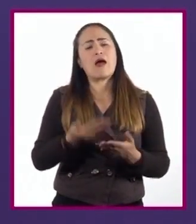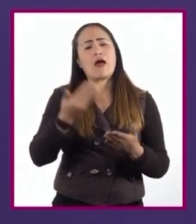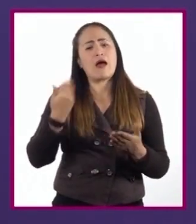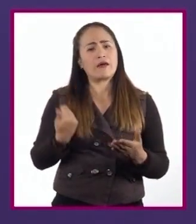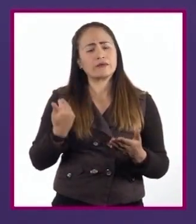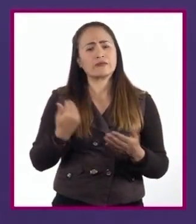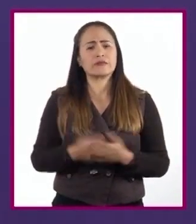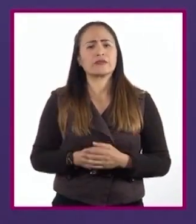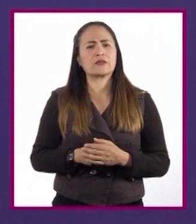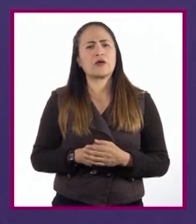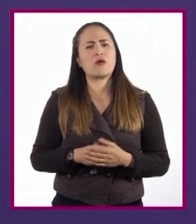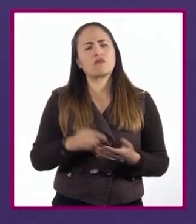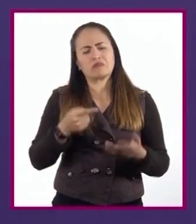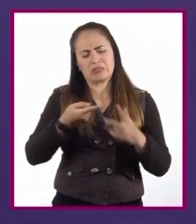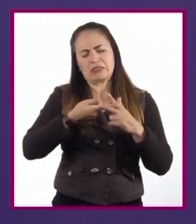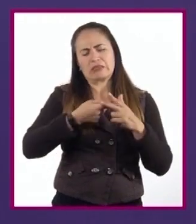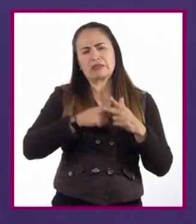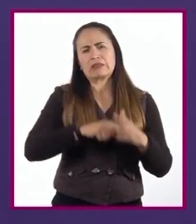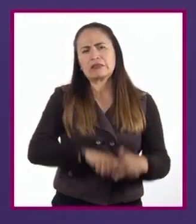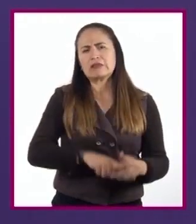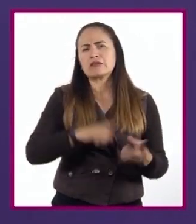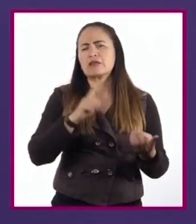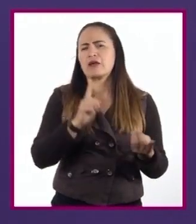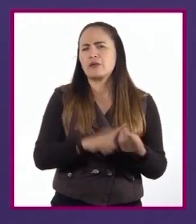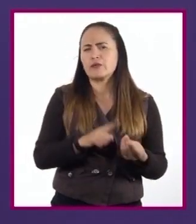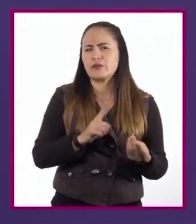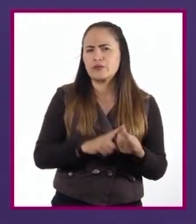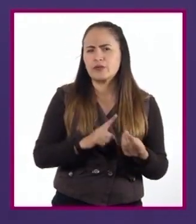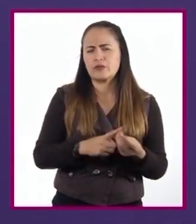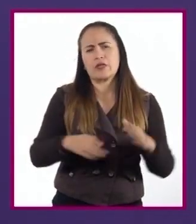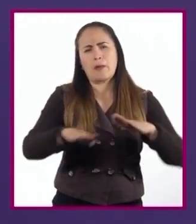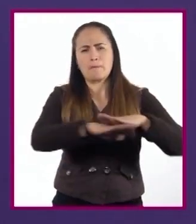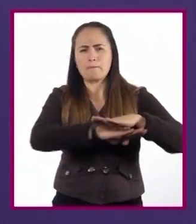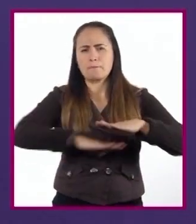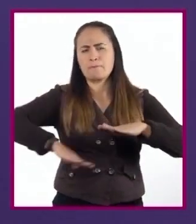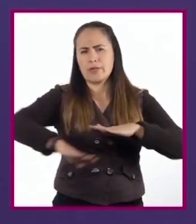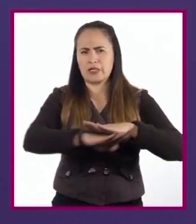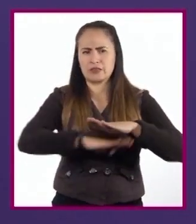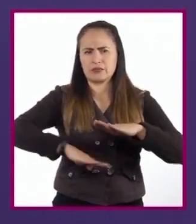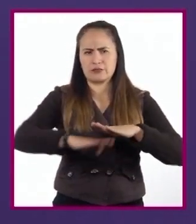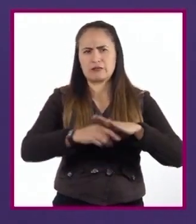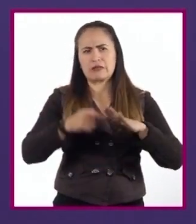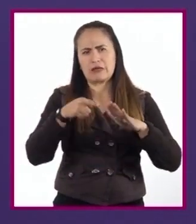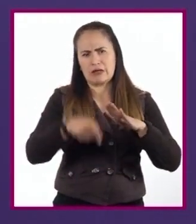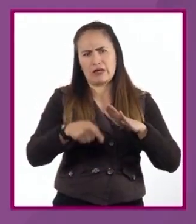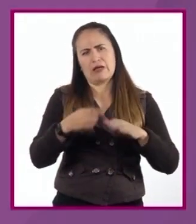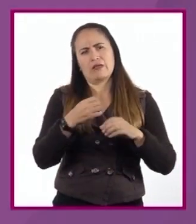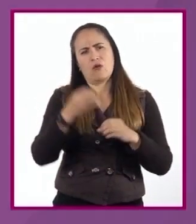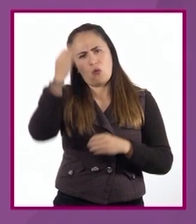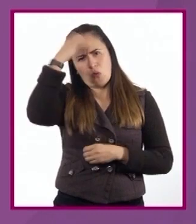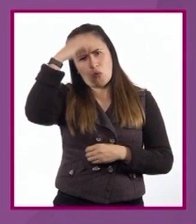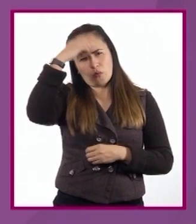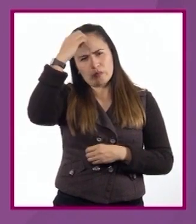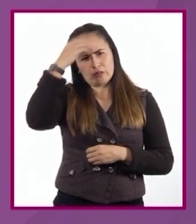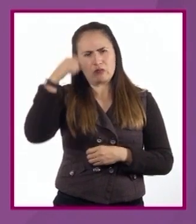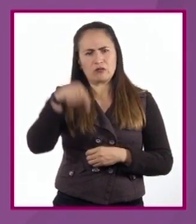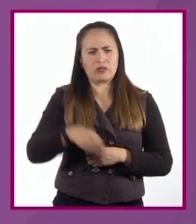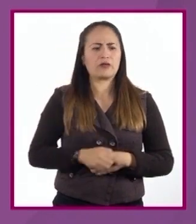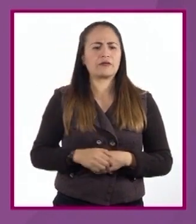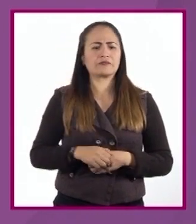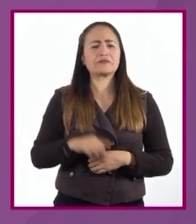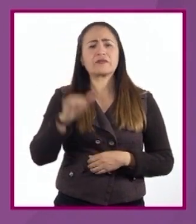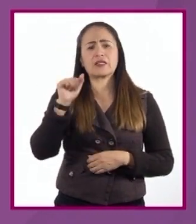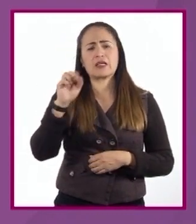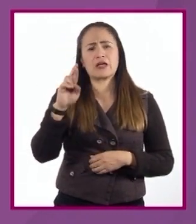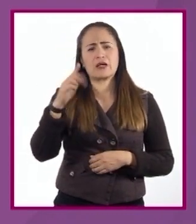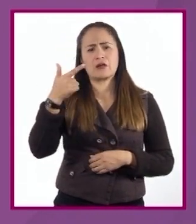premisas o puntos de partida. Es decir, las bases en las que está cimentada nuestra opinión. Todo argumento